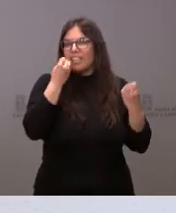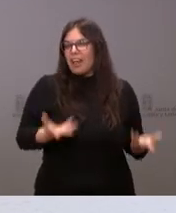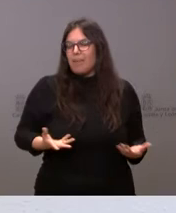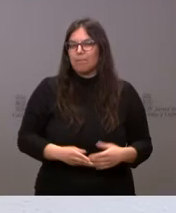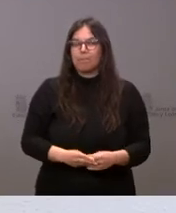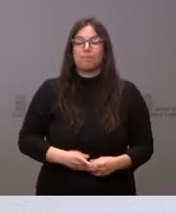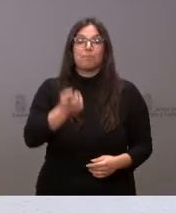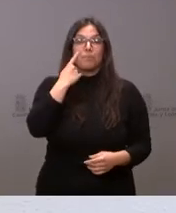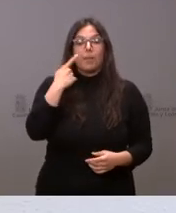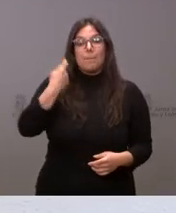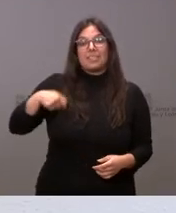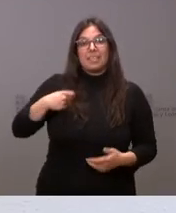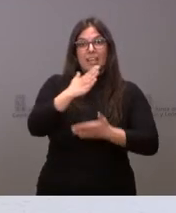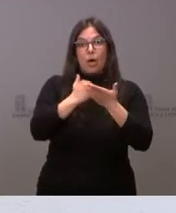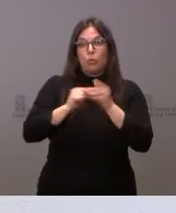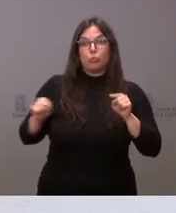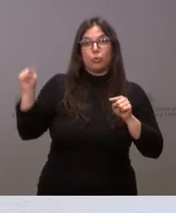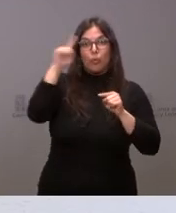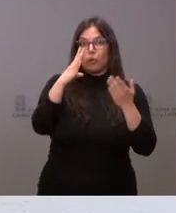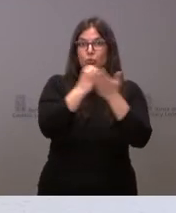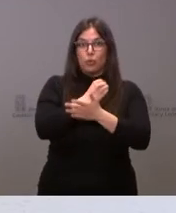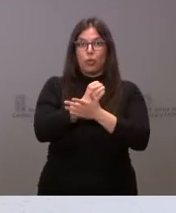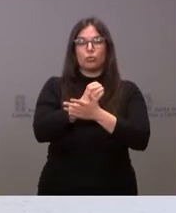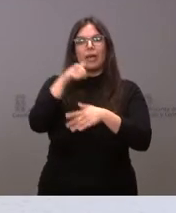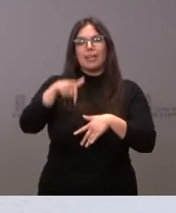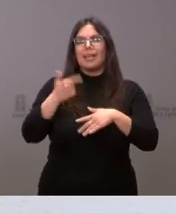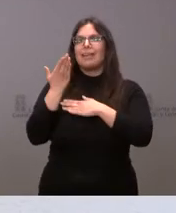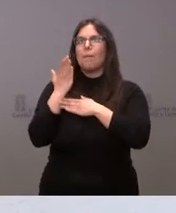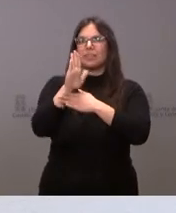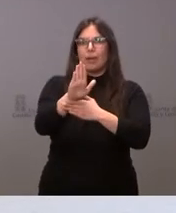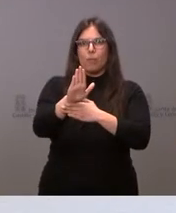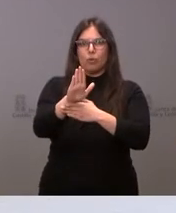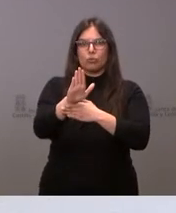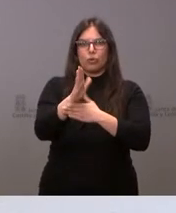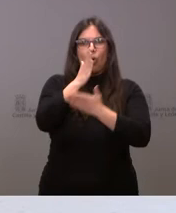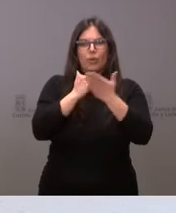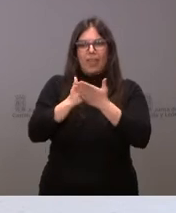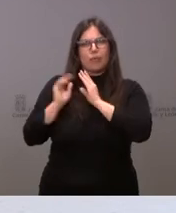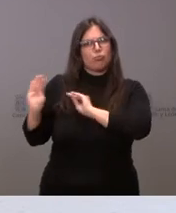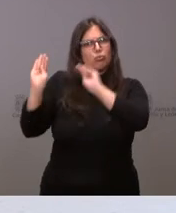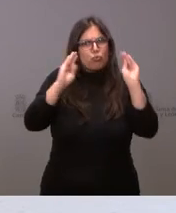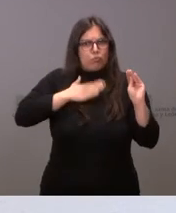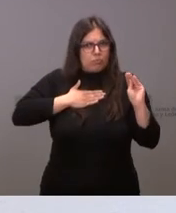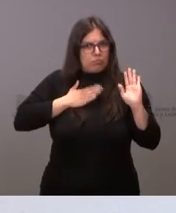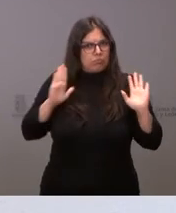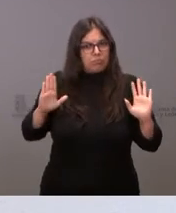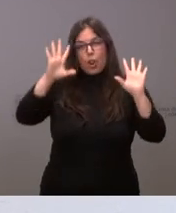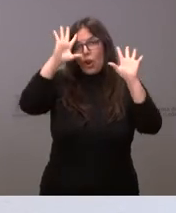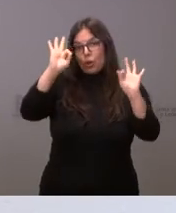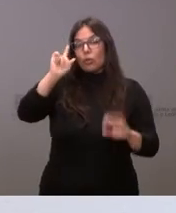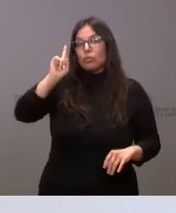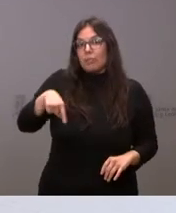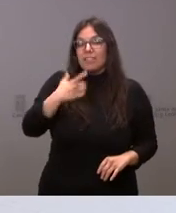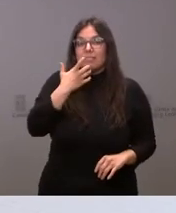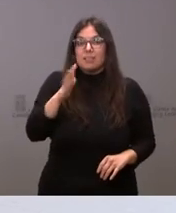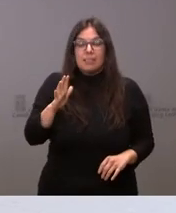ver. Todos los presidentes autonómicos venimos aquí representando a nuestras comunidades autónomas. Es lógico también que